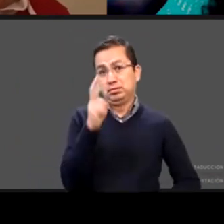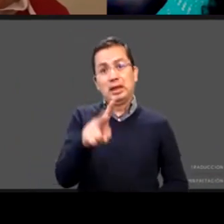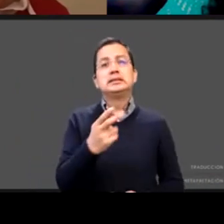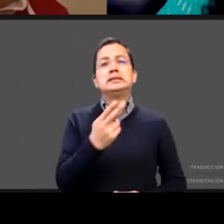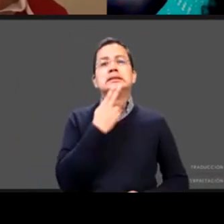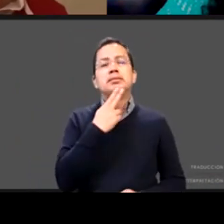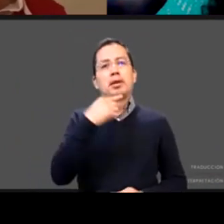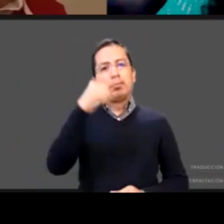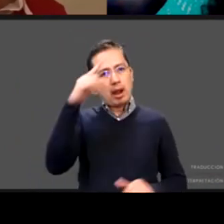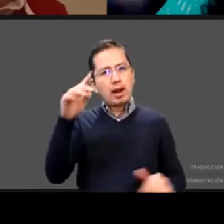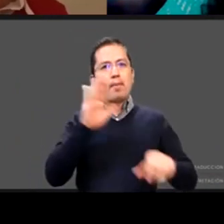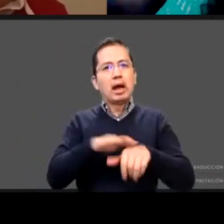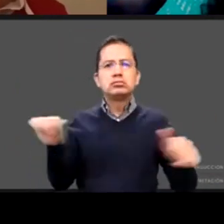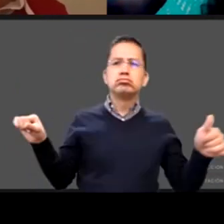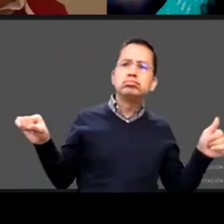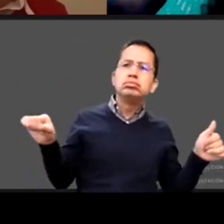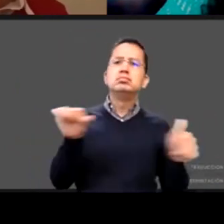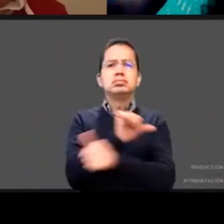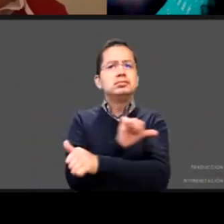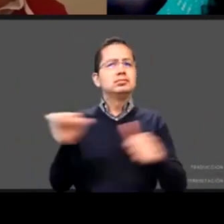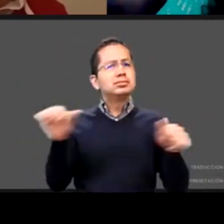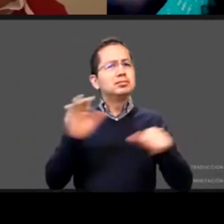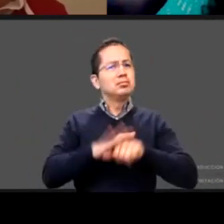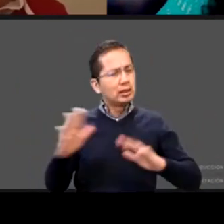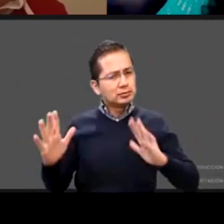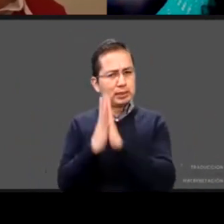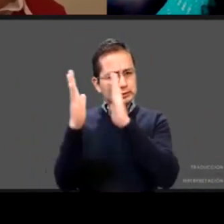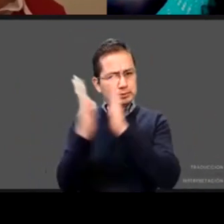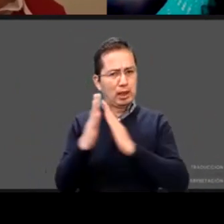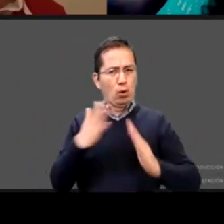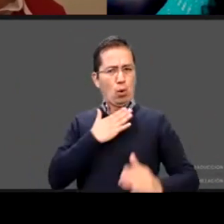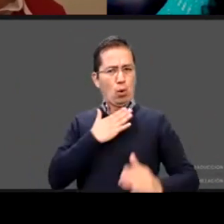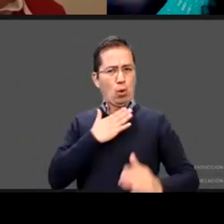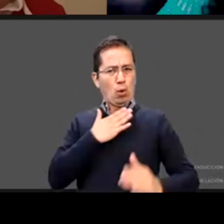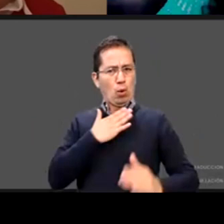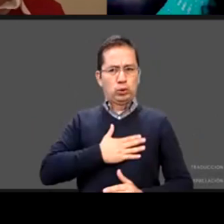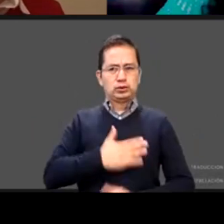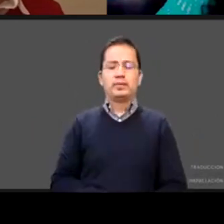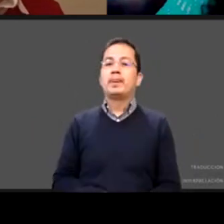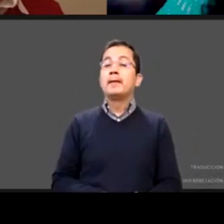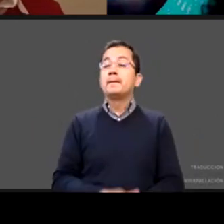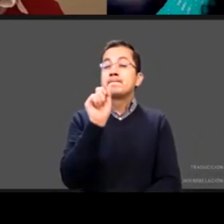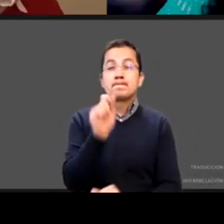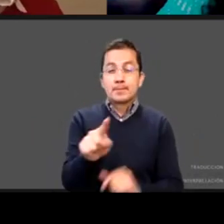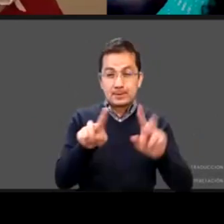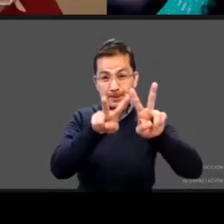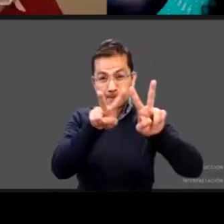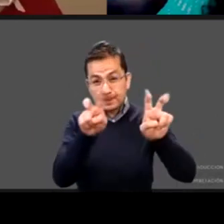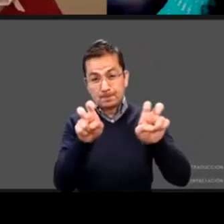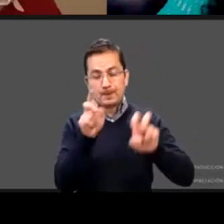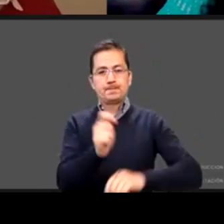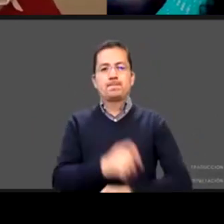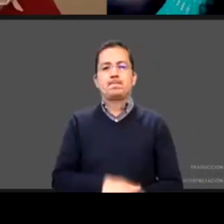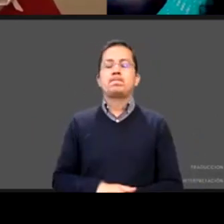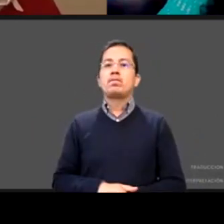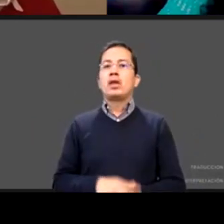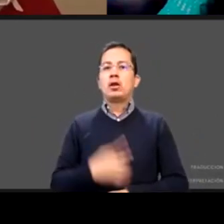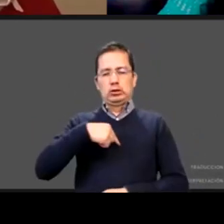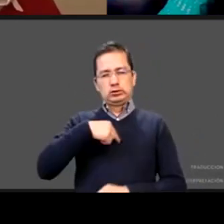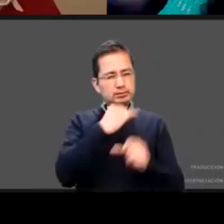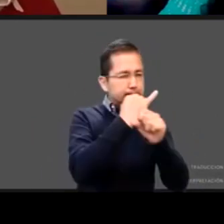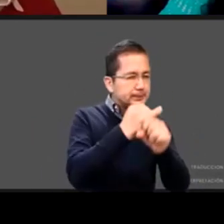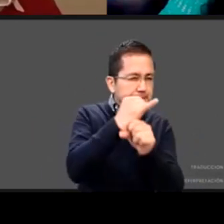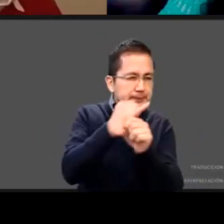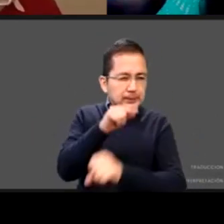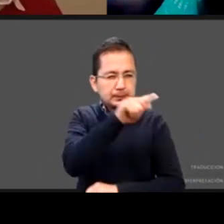conectando en esta parte del embarazo nosotros en los estudios que a me ha tocado hacer hemos identificado que cerca de uno a cada cuatro o cinco